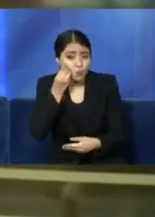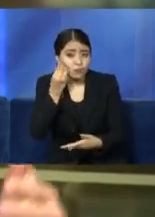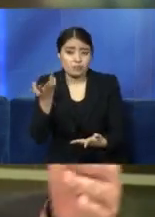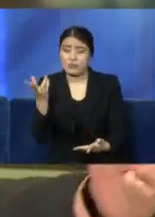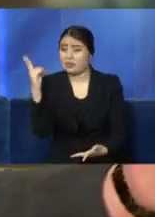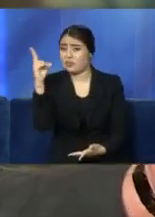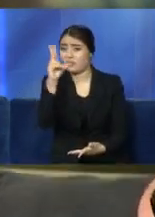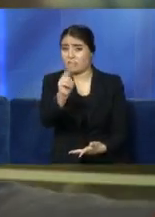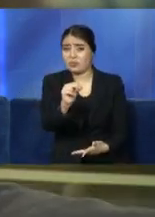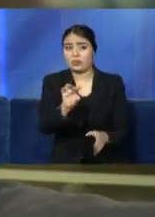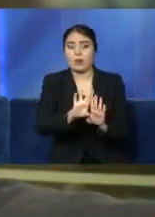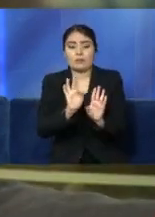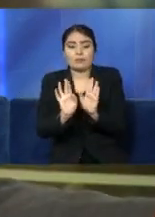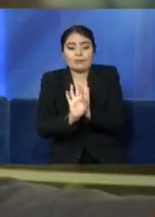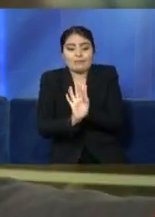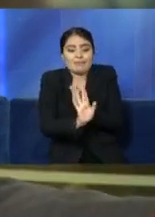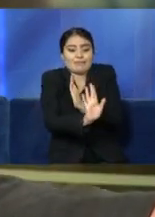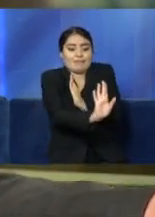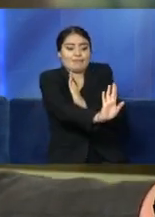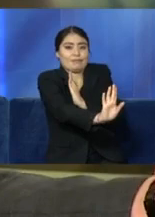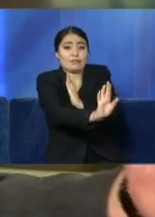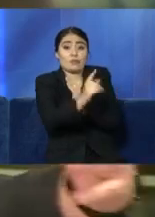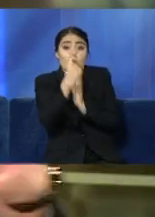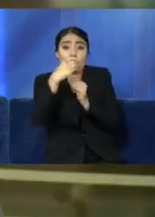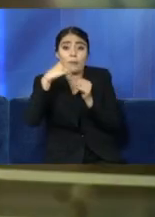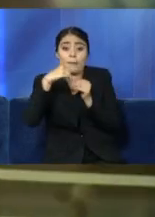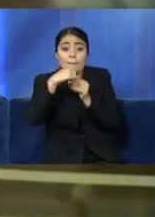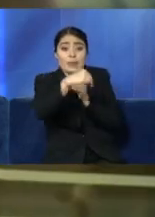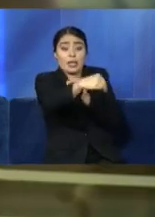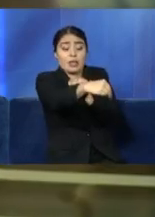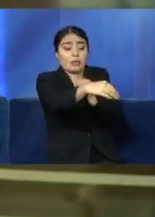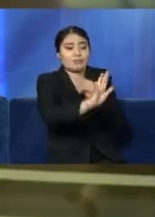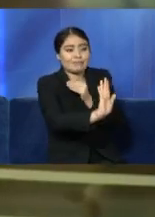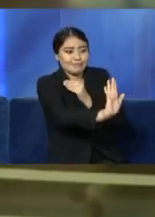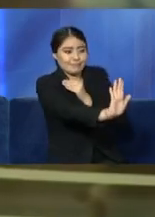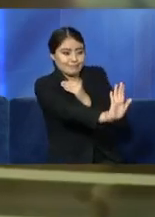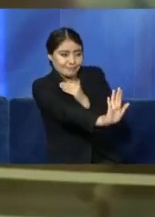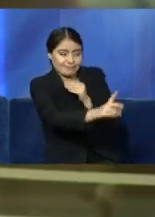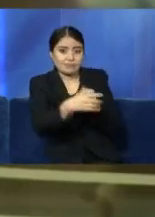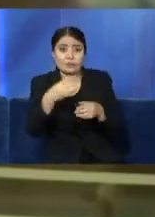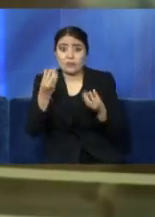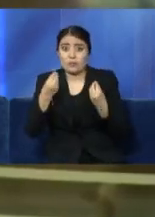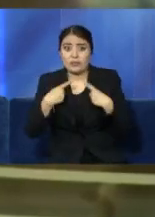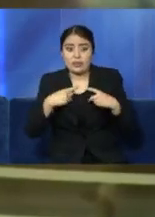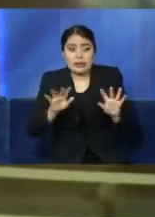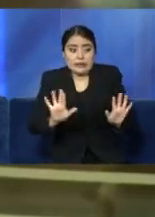guardar la distancia de un metro al momento de ir a lugares conglomerados,